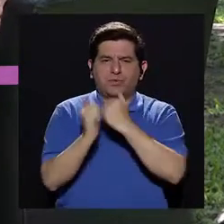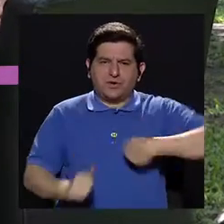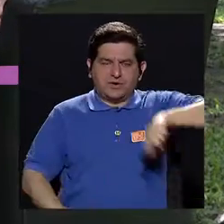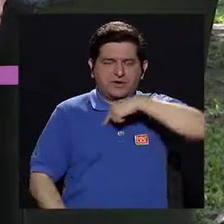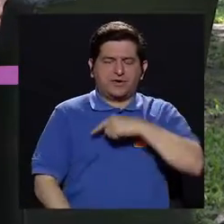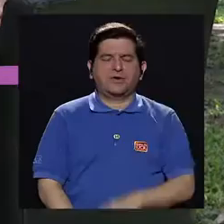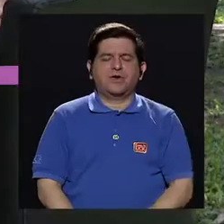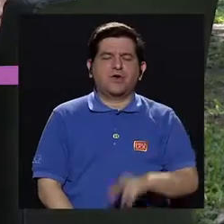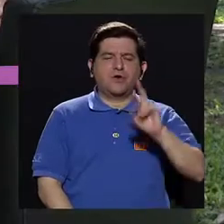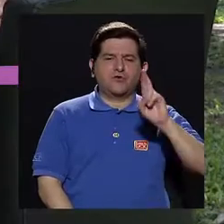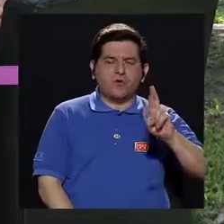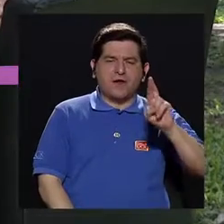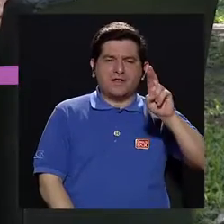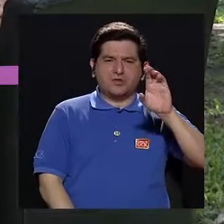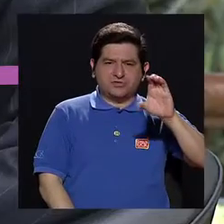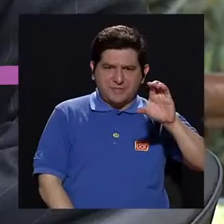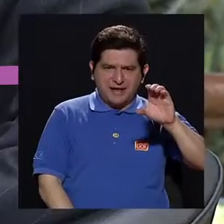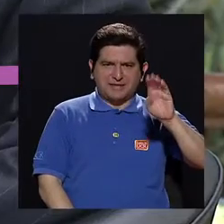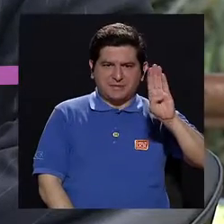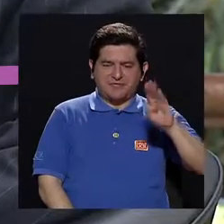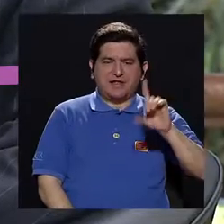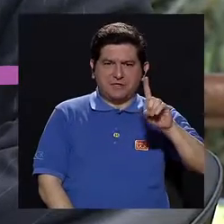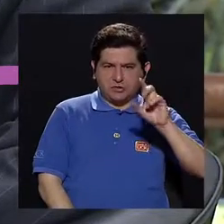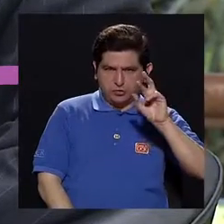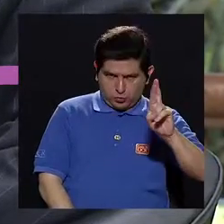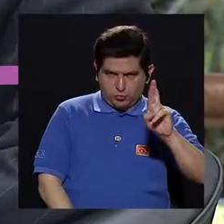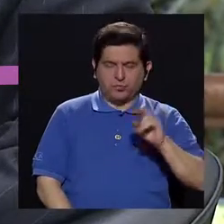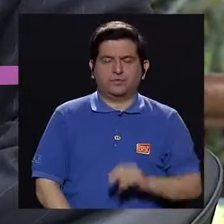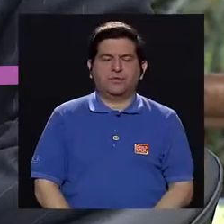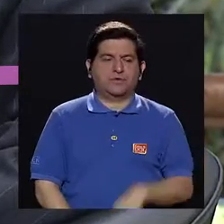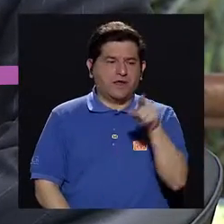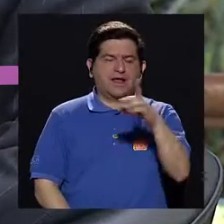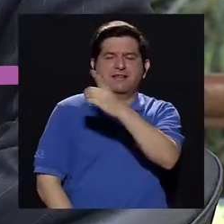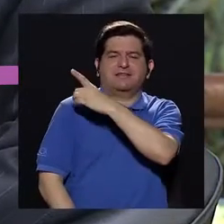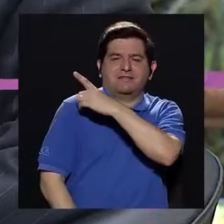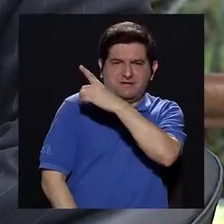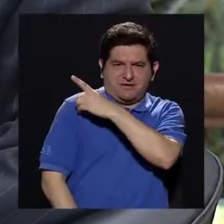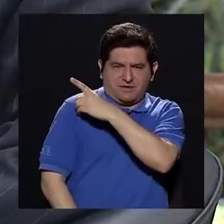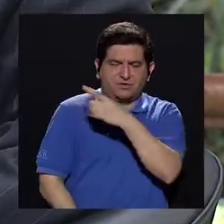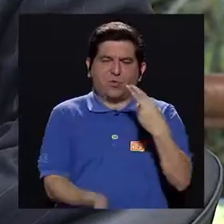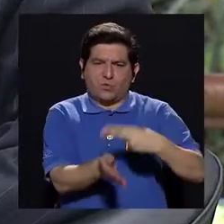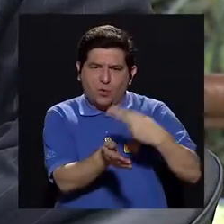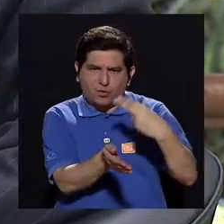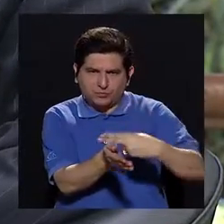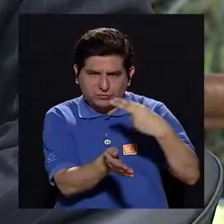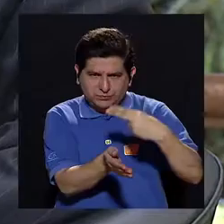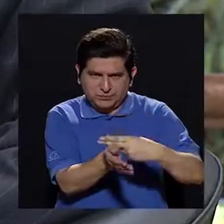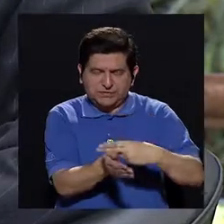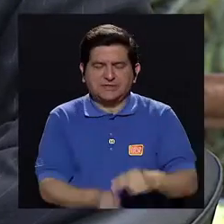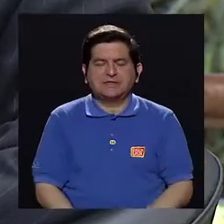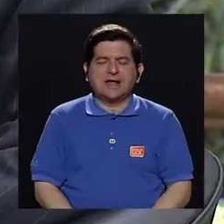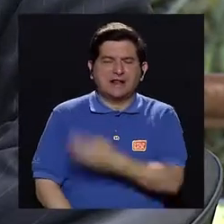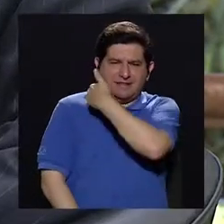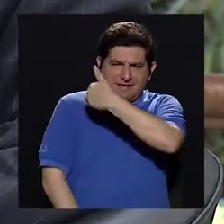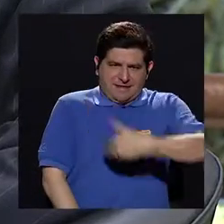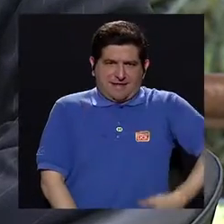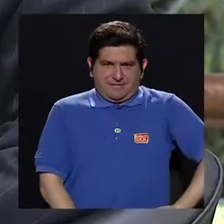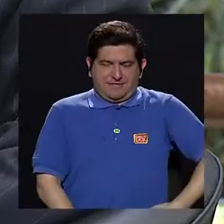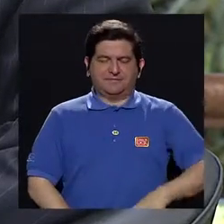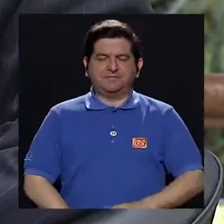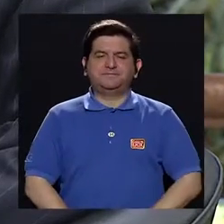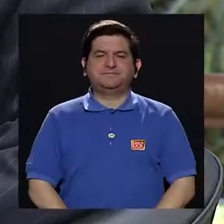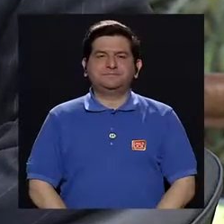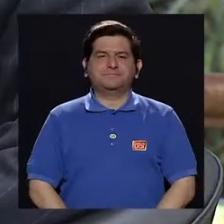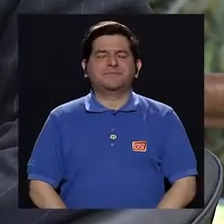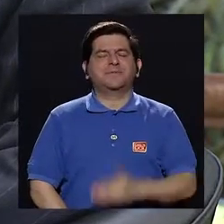acompaña el doctor Roberto Cervantes Barrantes. Él es director del Hospital San Vicente de Paula